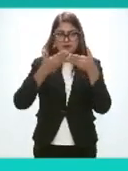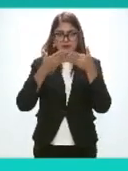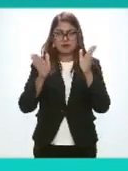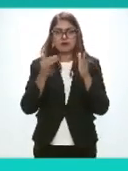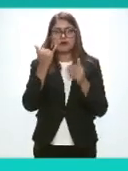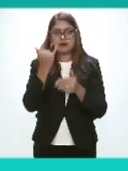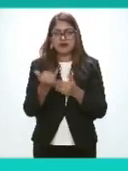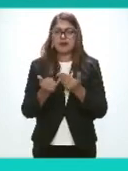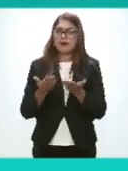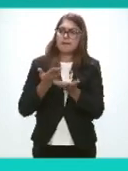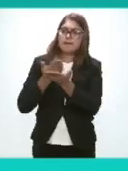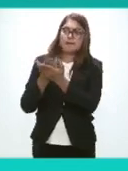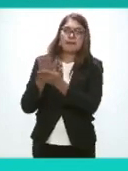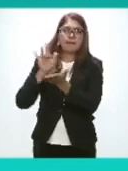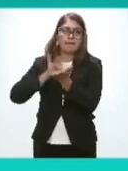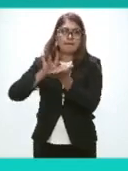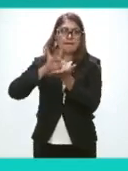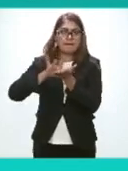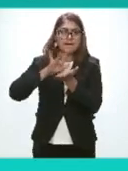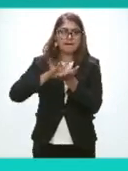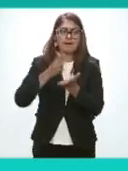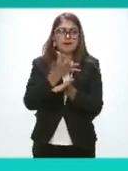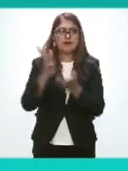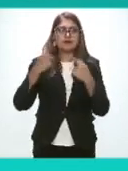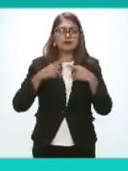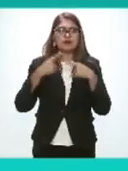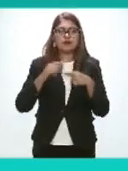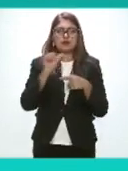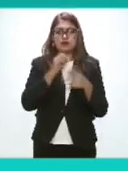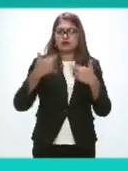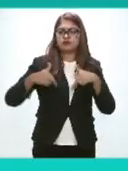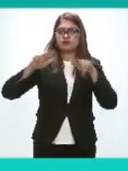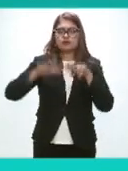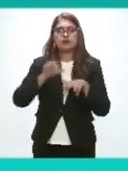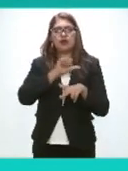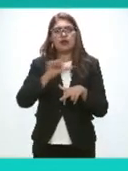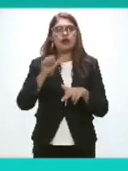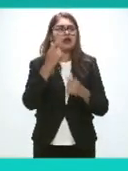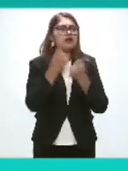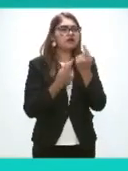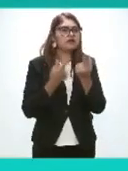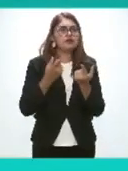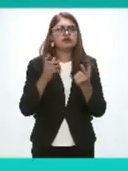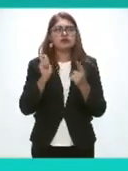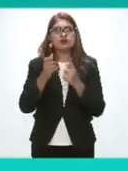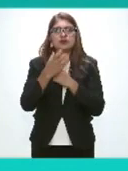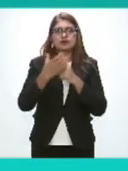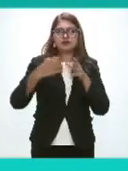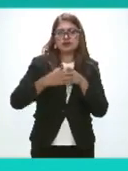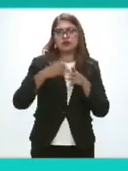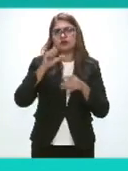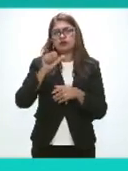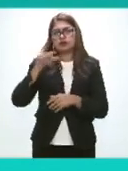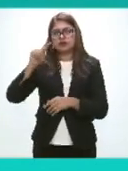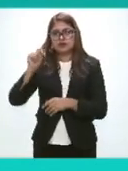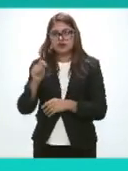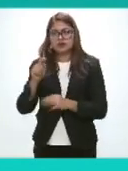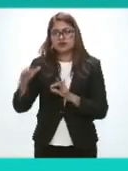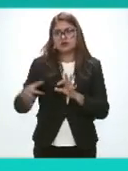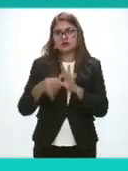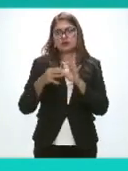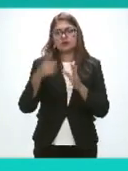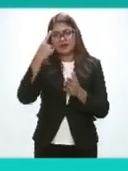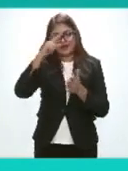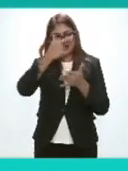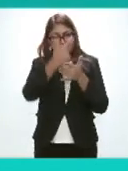solicitar El apoyo De las personas Que nos acompañan En representación De algún integrante Del consejo nacional Para en el momento Que se pase la